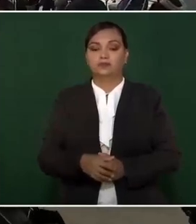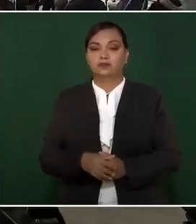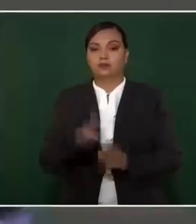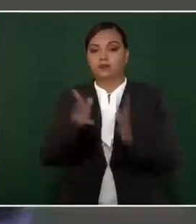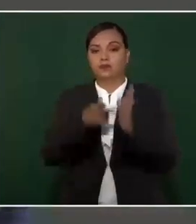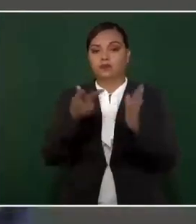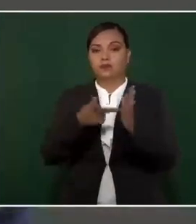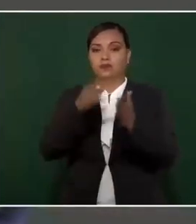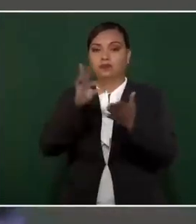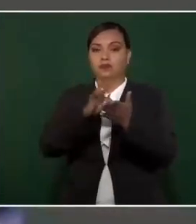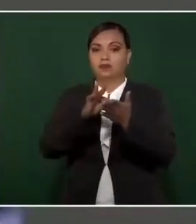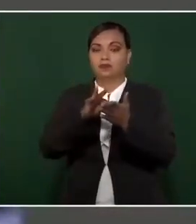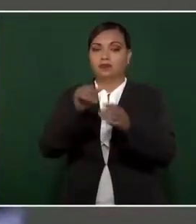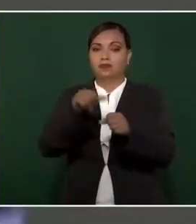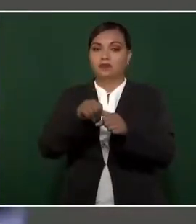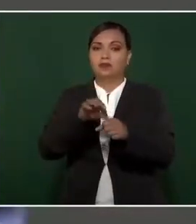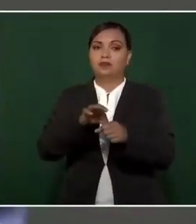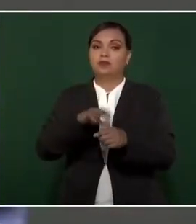Y es muy bueno eso.